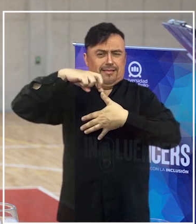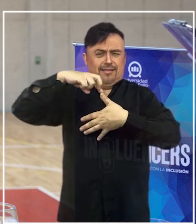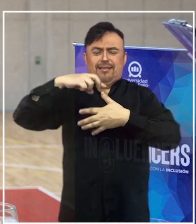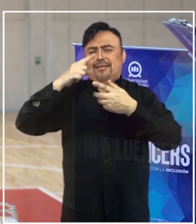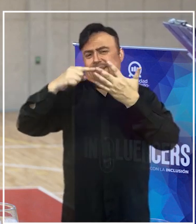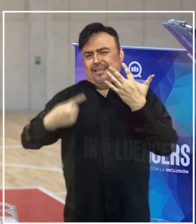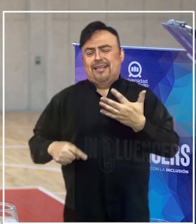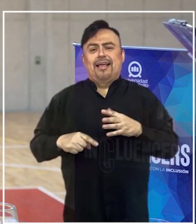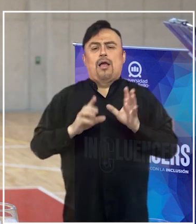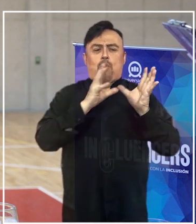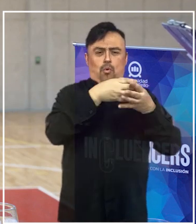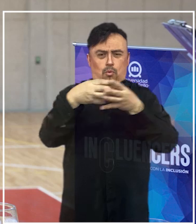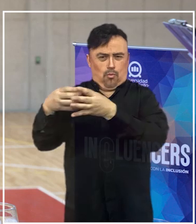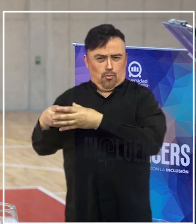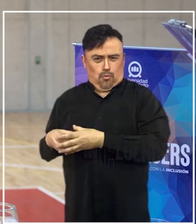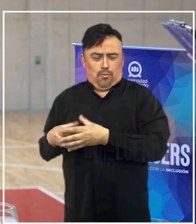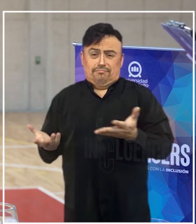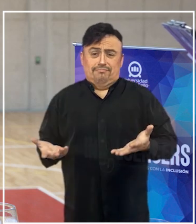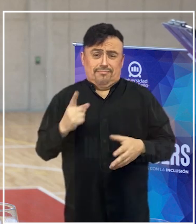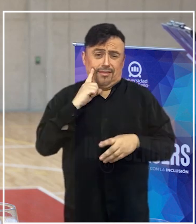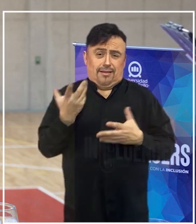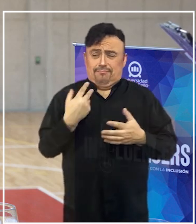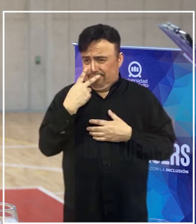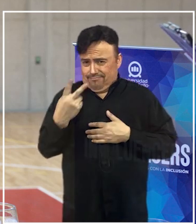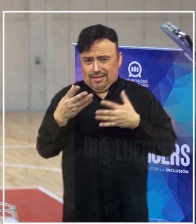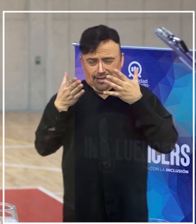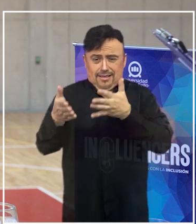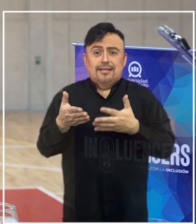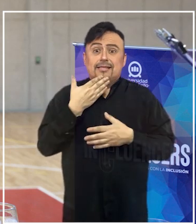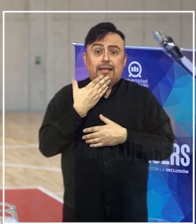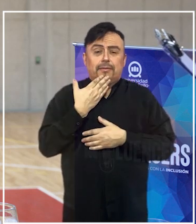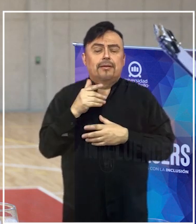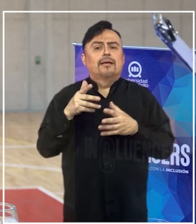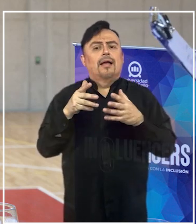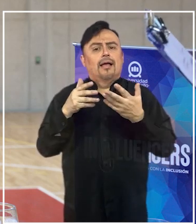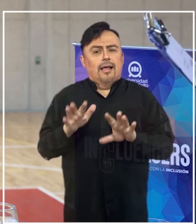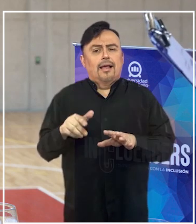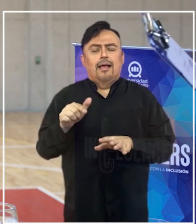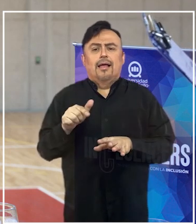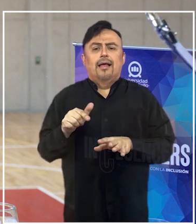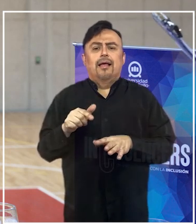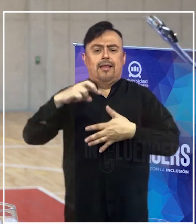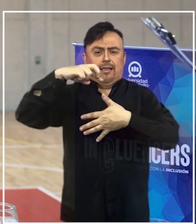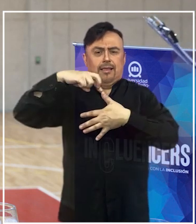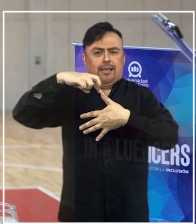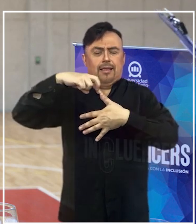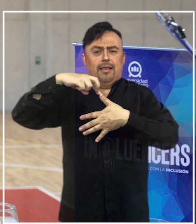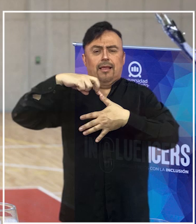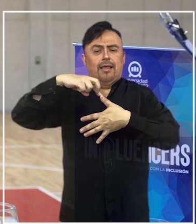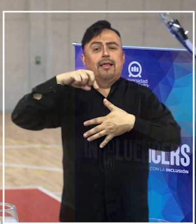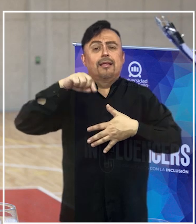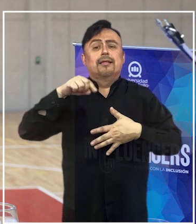las diversas categorías que tienen. Creo que también pasó en los Parapanamericanos que